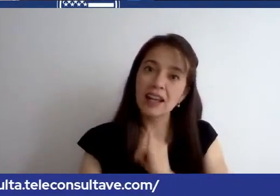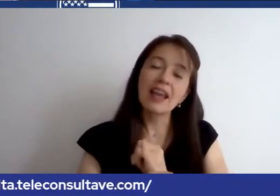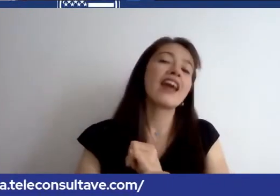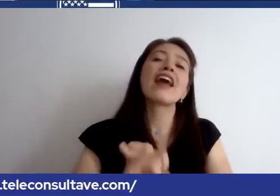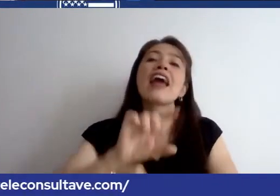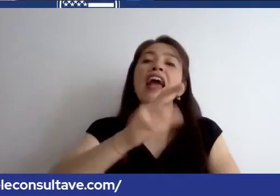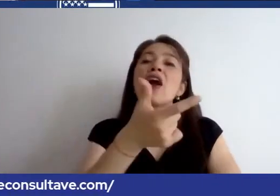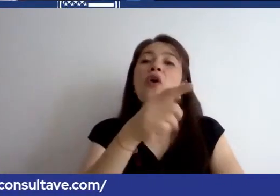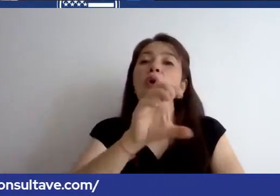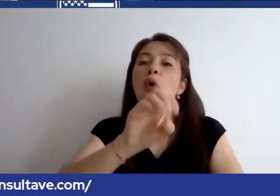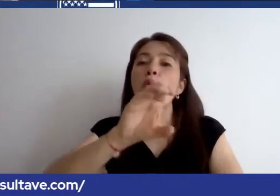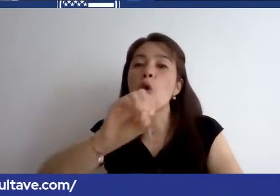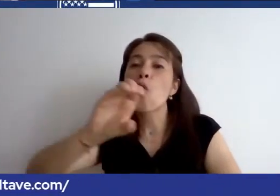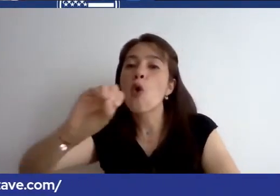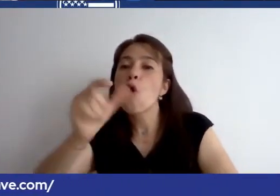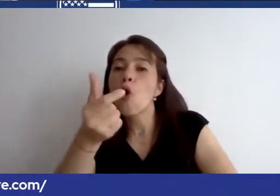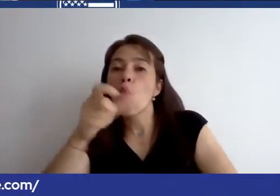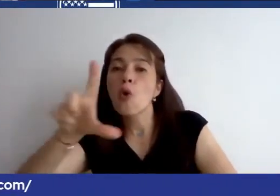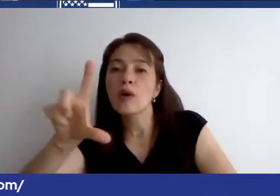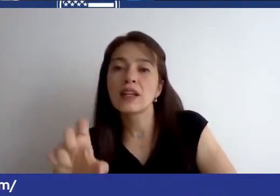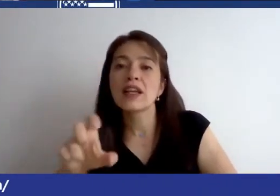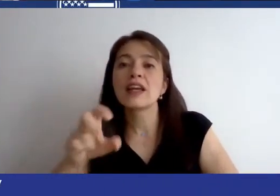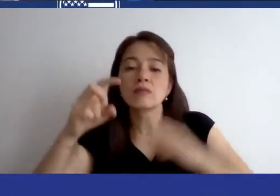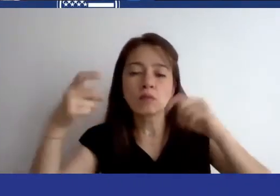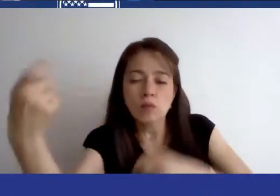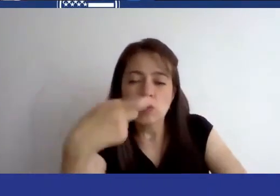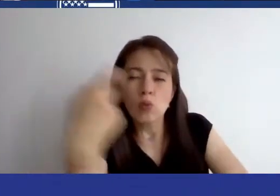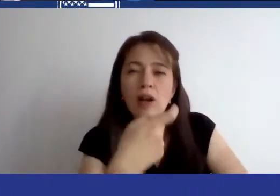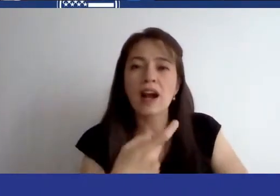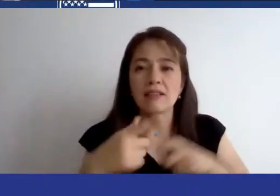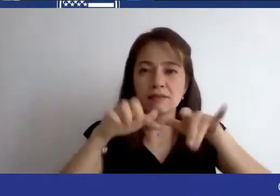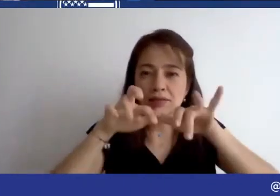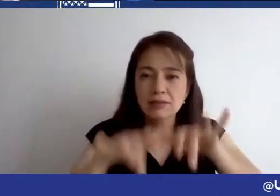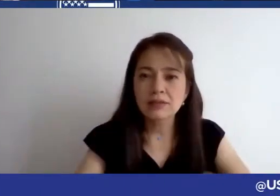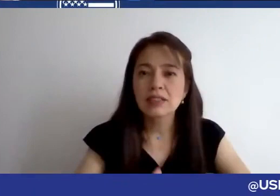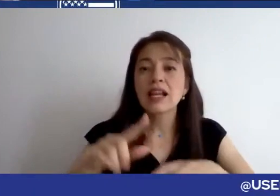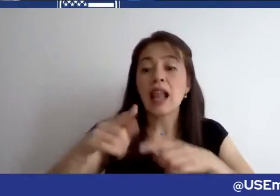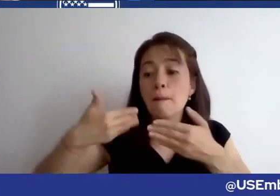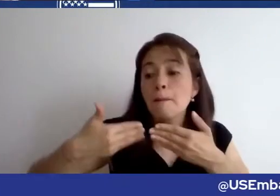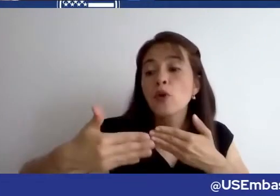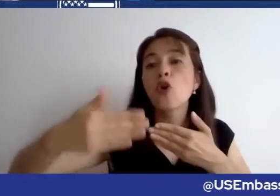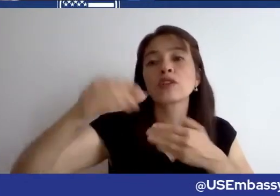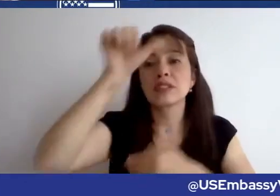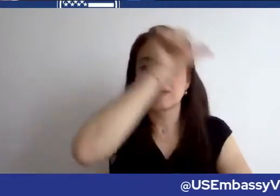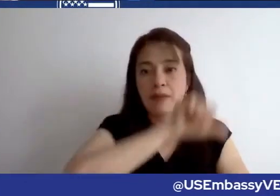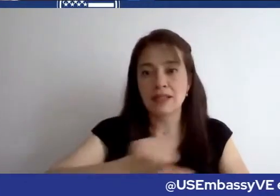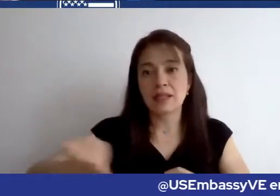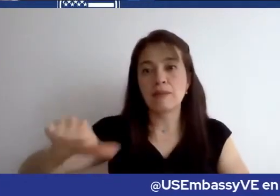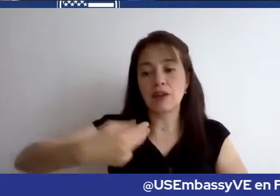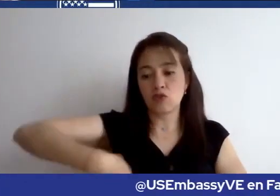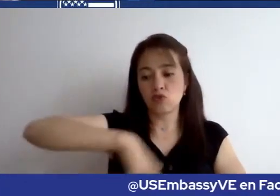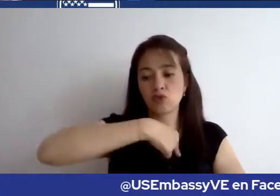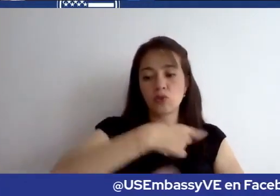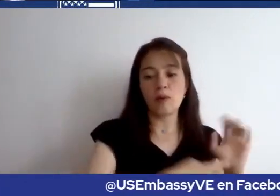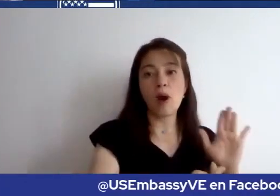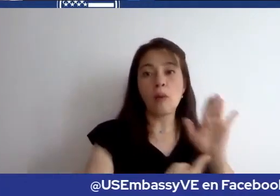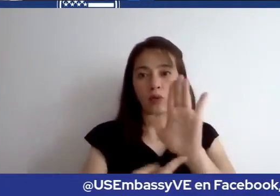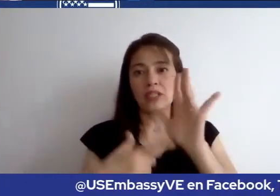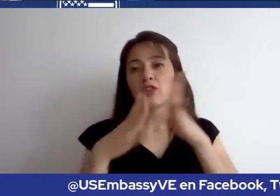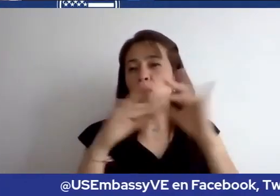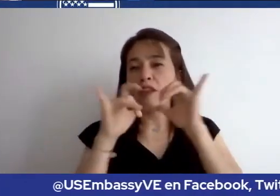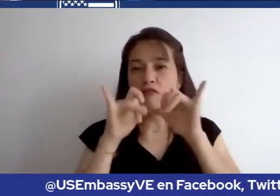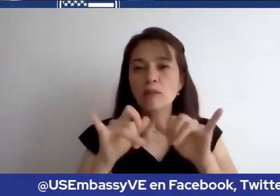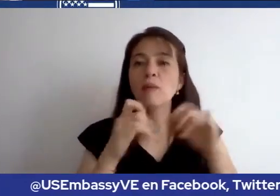este education usa y lo encuentra vamos a tentar en las semanas que viene a traer nuestra experta nuestra